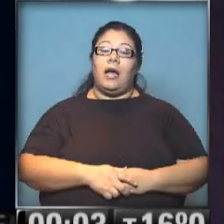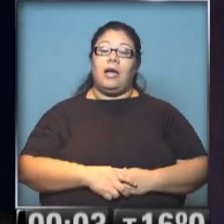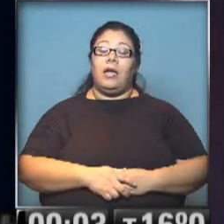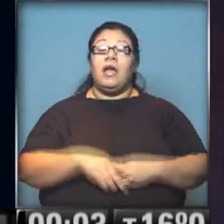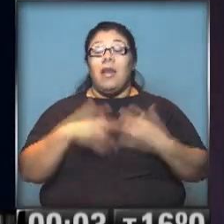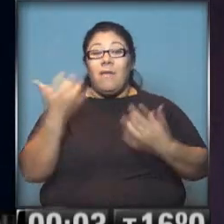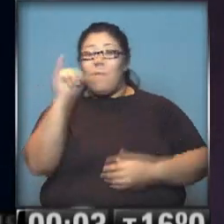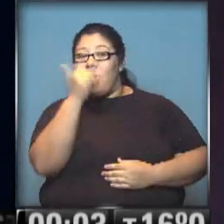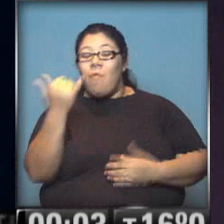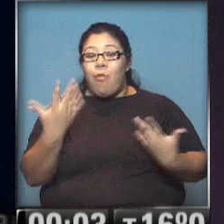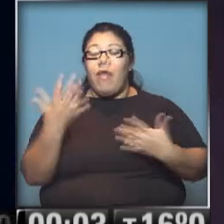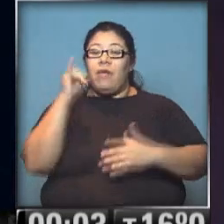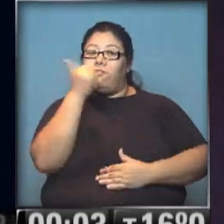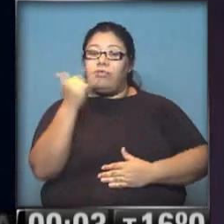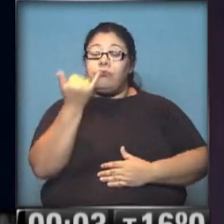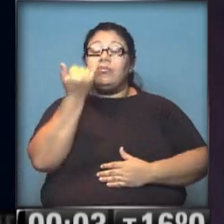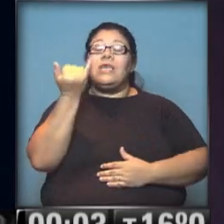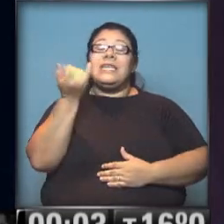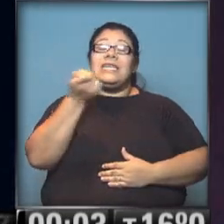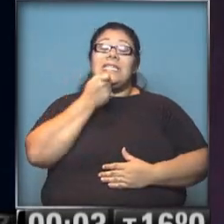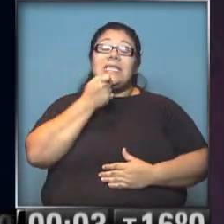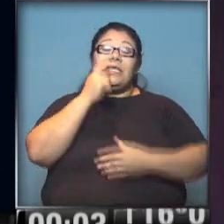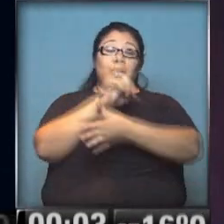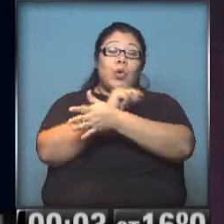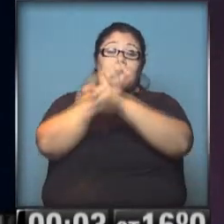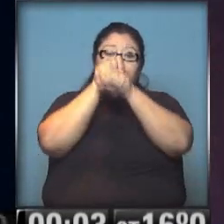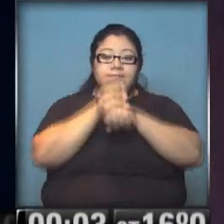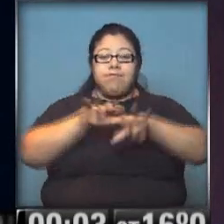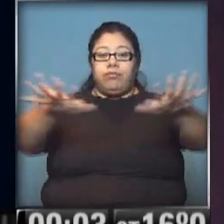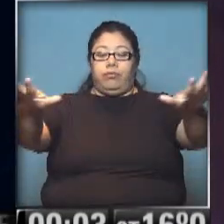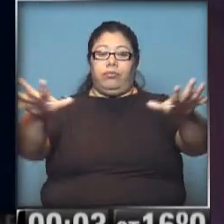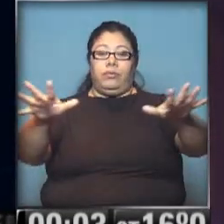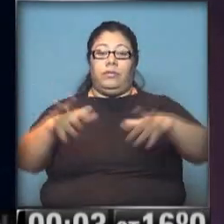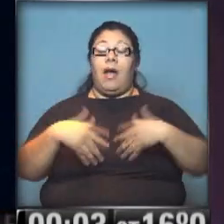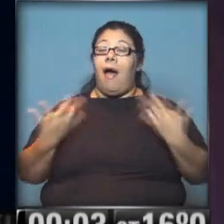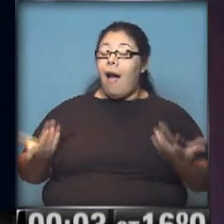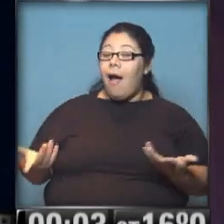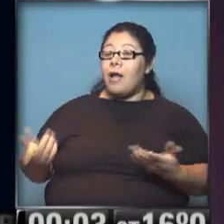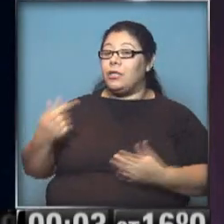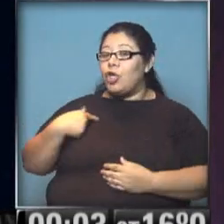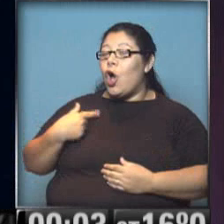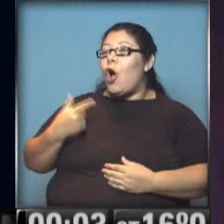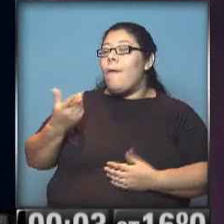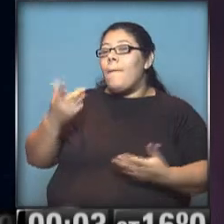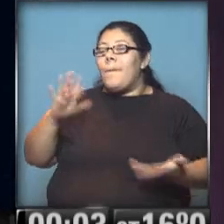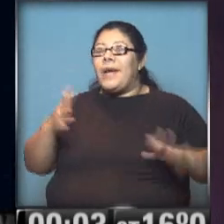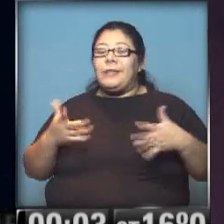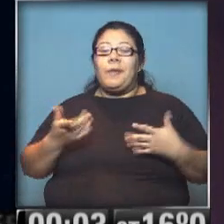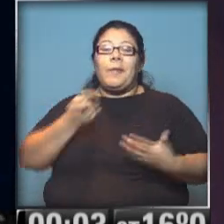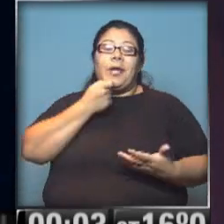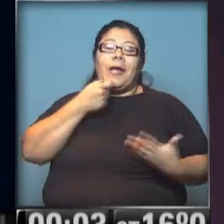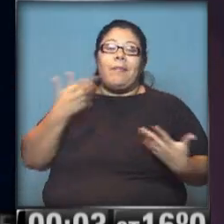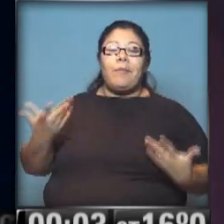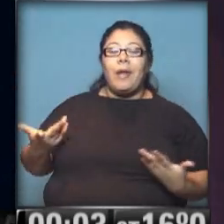la posibilidad de un montón de seguidores a través de Twitter de enterarse de lo que está saliendo. Me imagino, por ejemplo, no sé, algo que